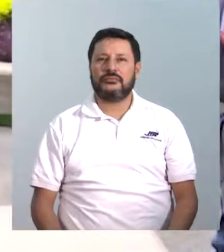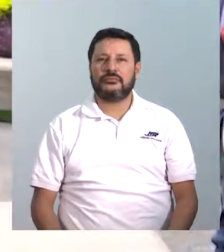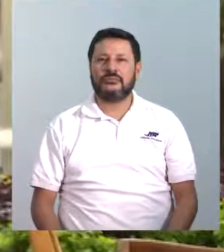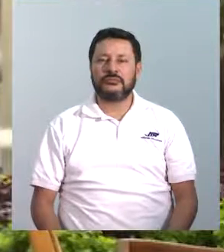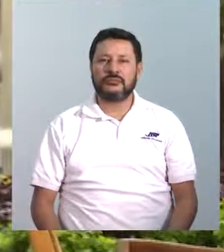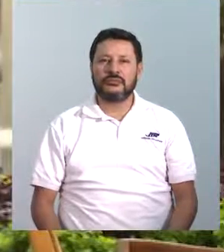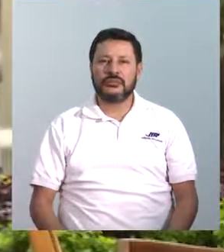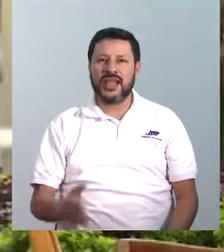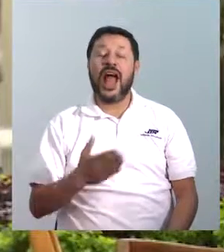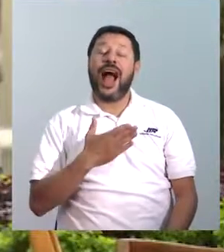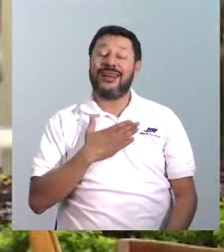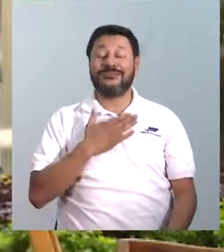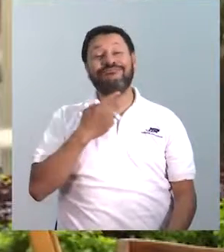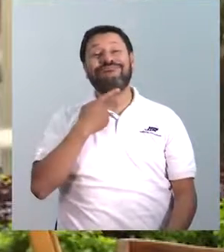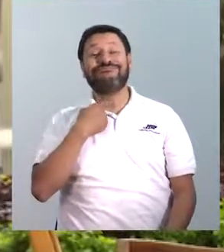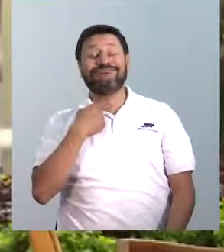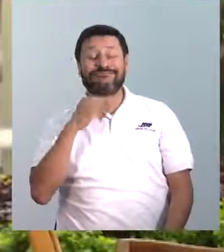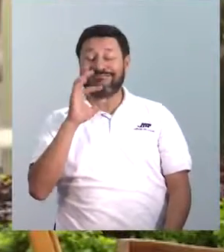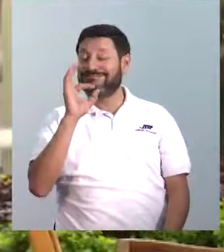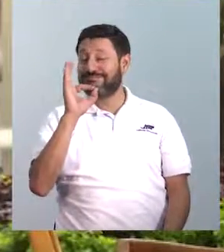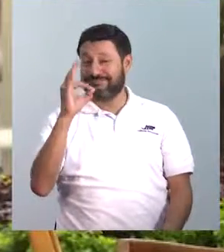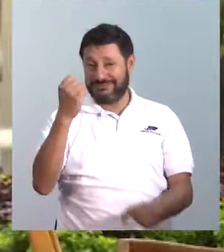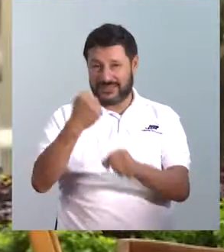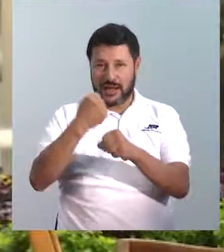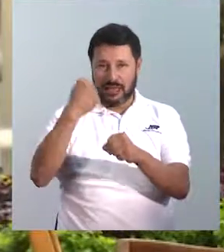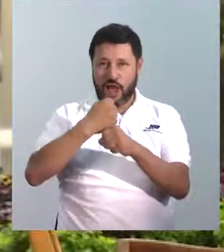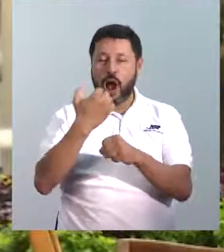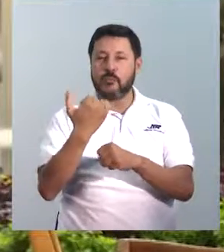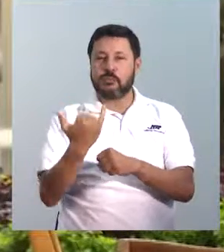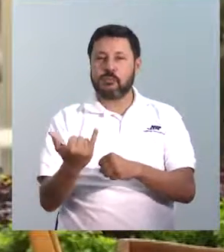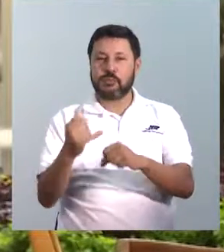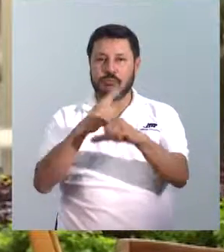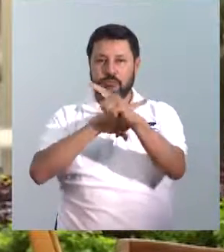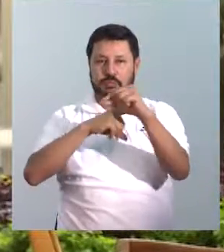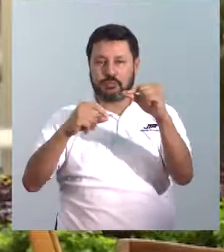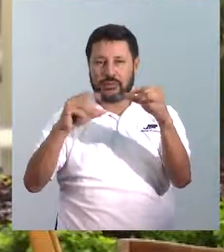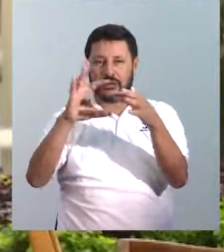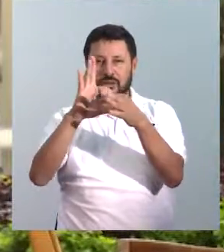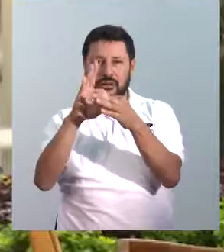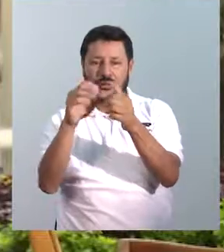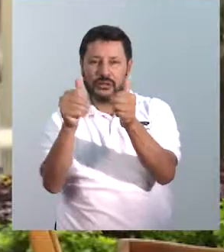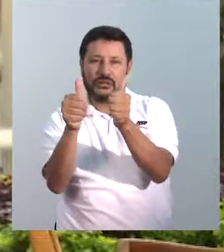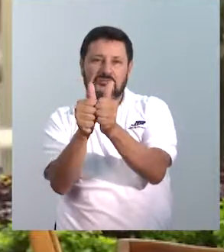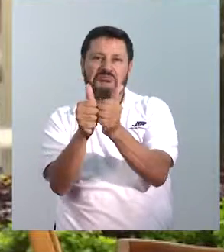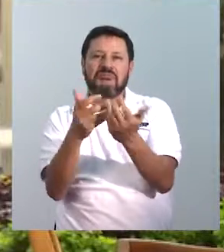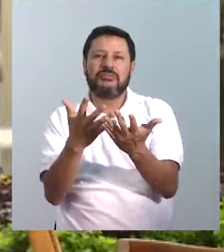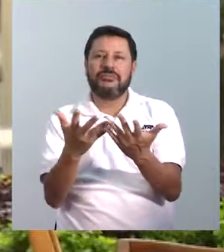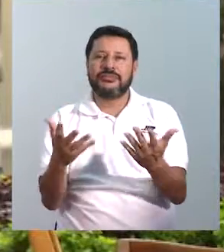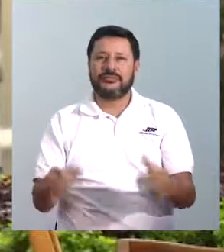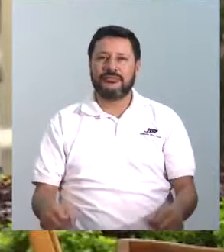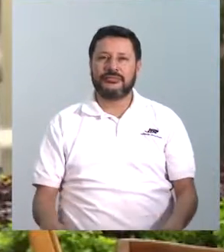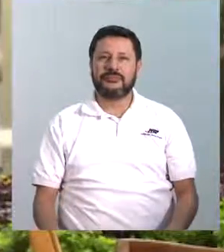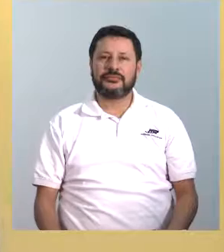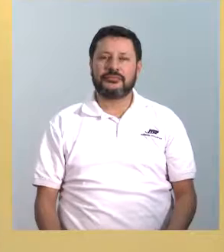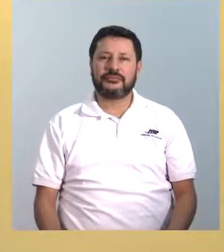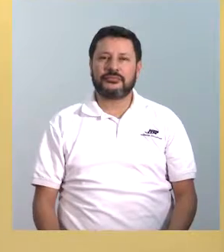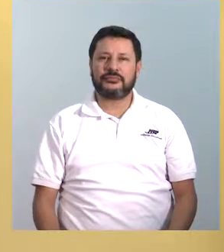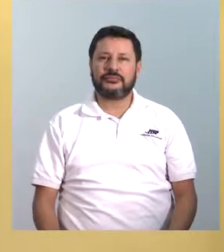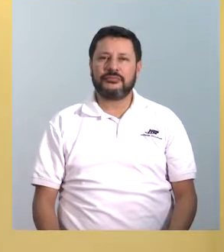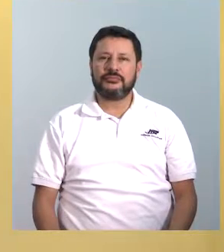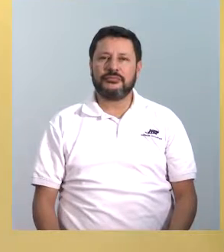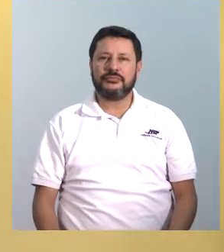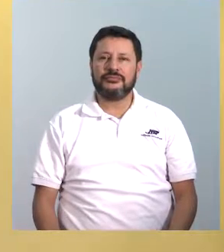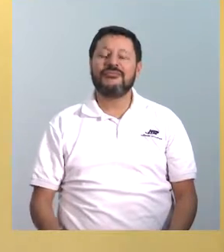Lo que más disfruto de realizar mis actividades acá con mis compañeros es de que